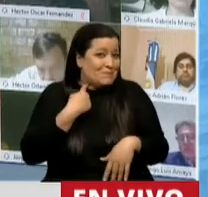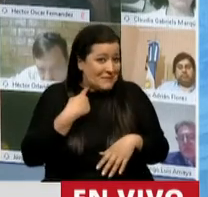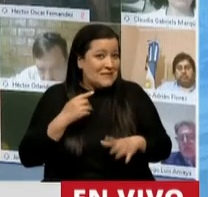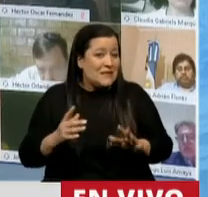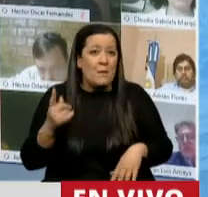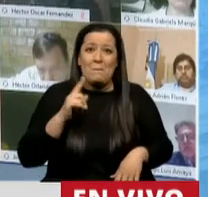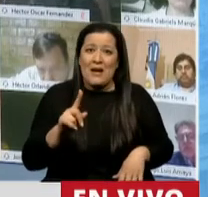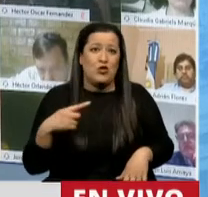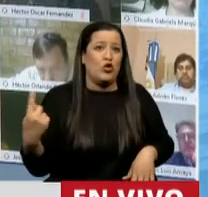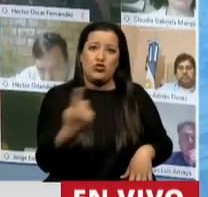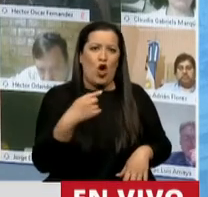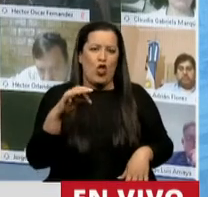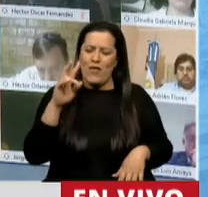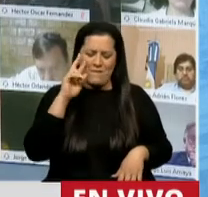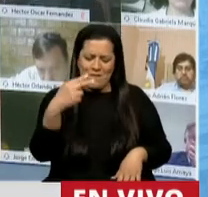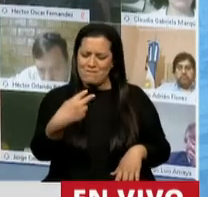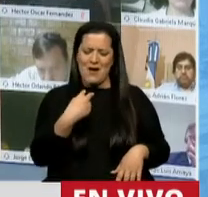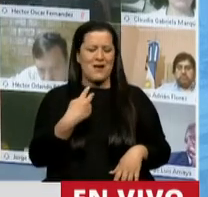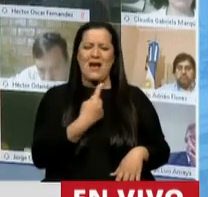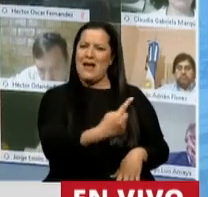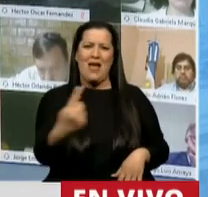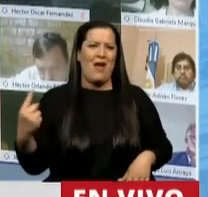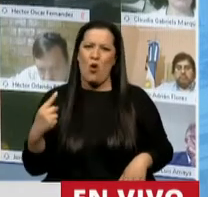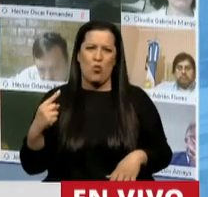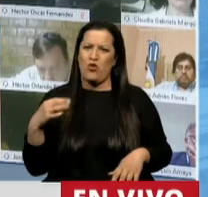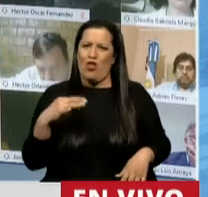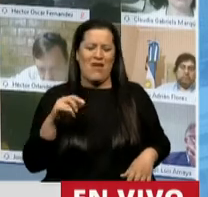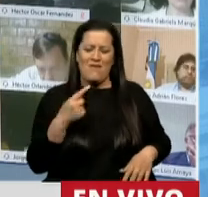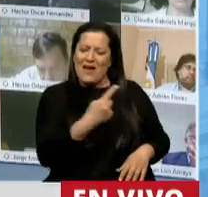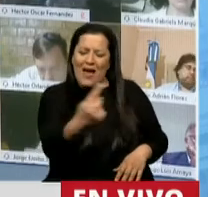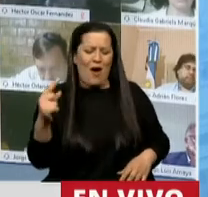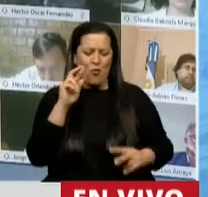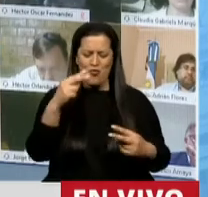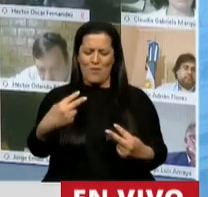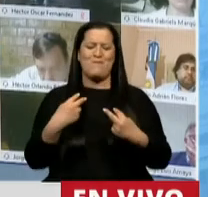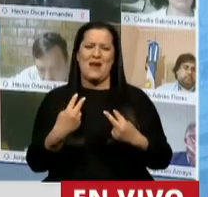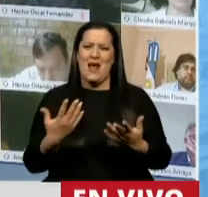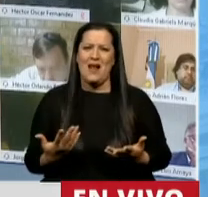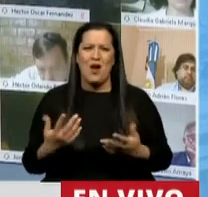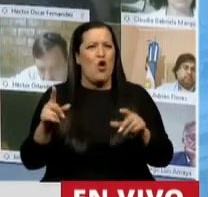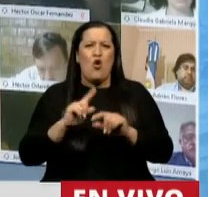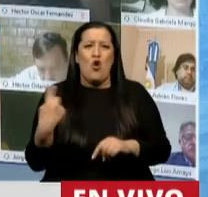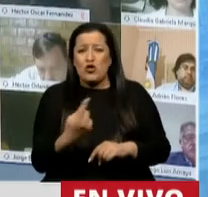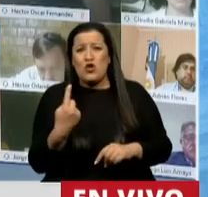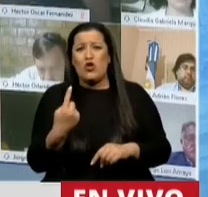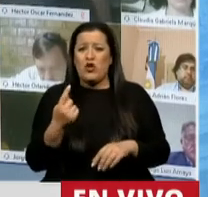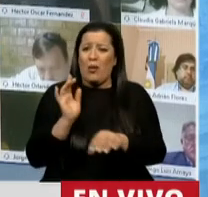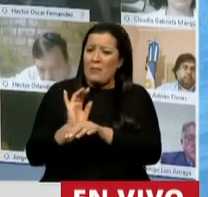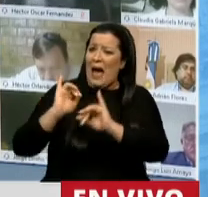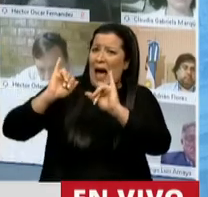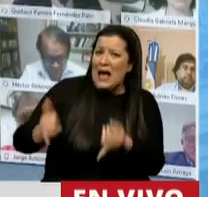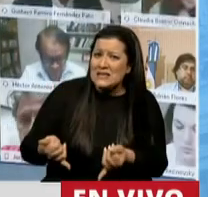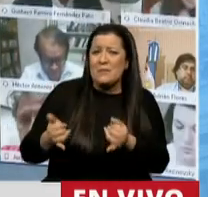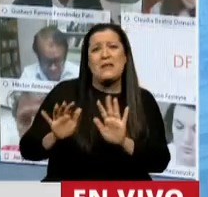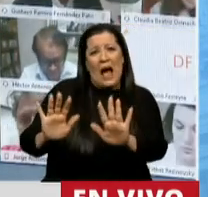creo que nos tenemos que interpelar. Creo que nos tenemos que interpelar. Nosotros no podemos bajo ningún punto de vista decir